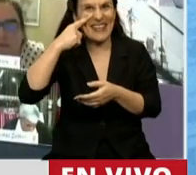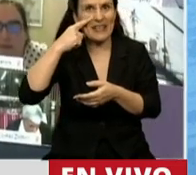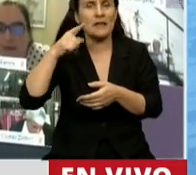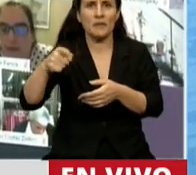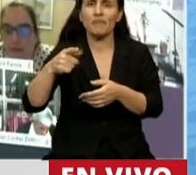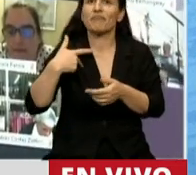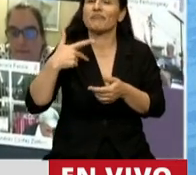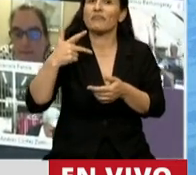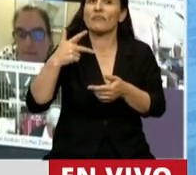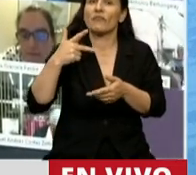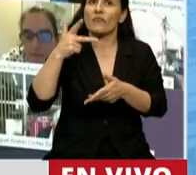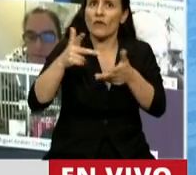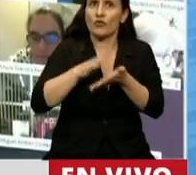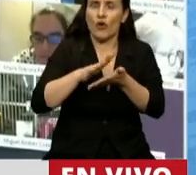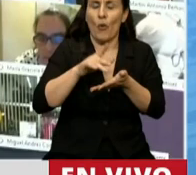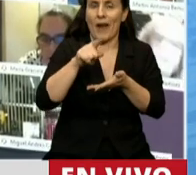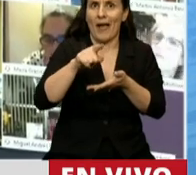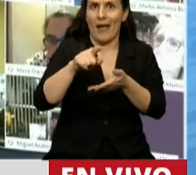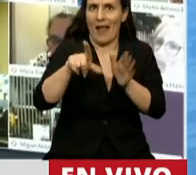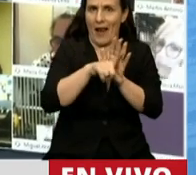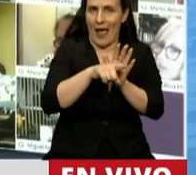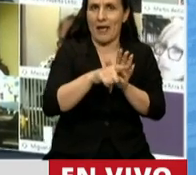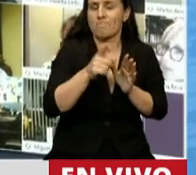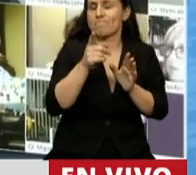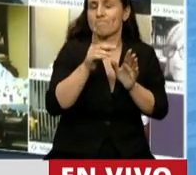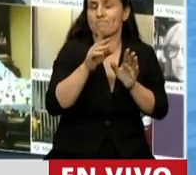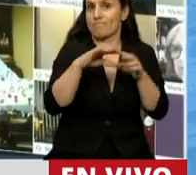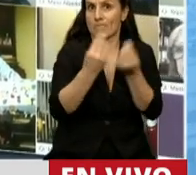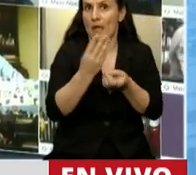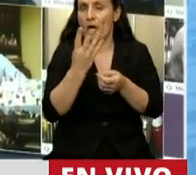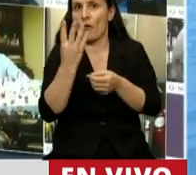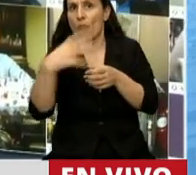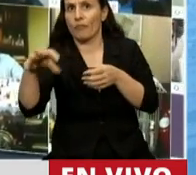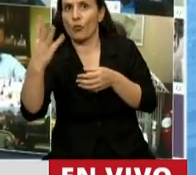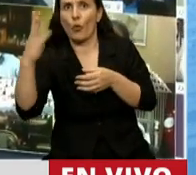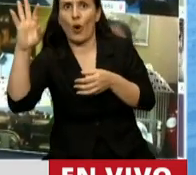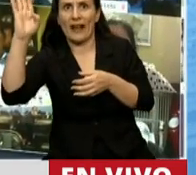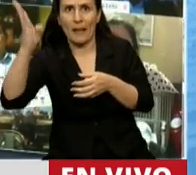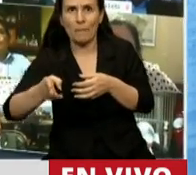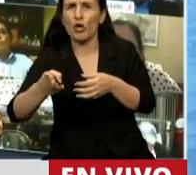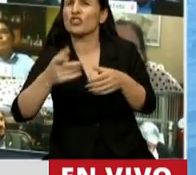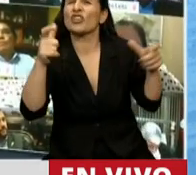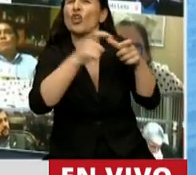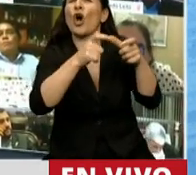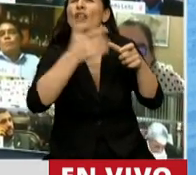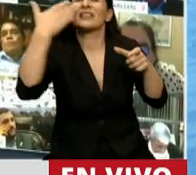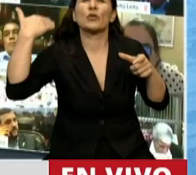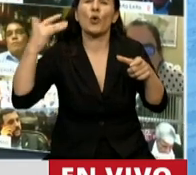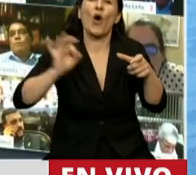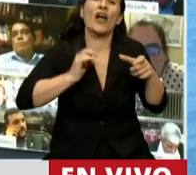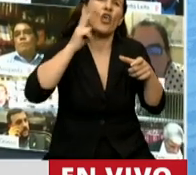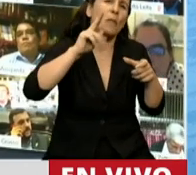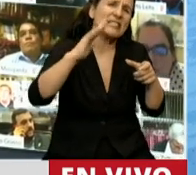además lo que estamos resolviendo con esta ley, el 40% de eso viene de títulos que se fueron emitiendo desde el